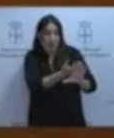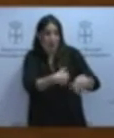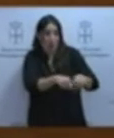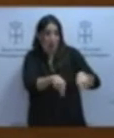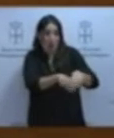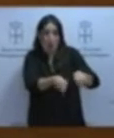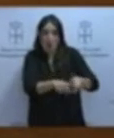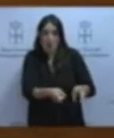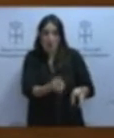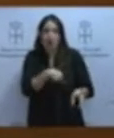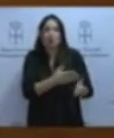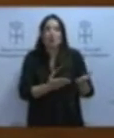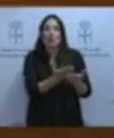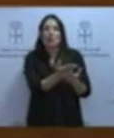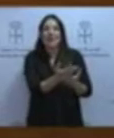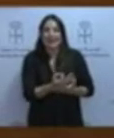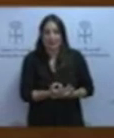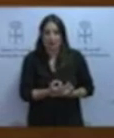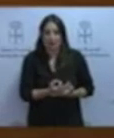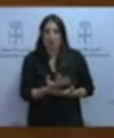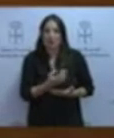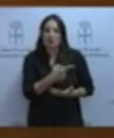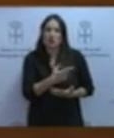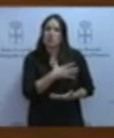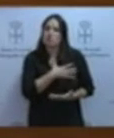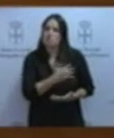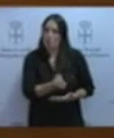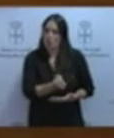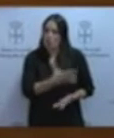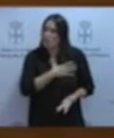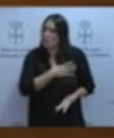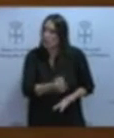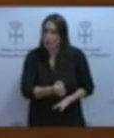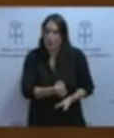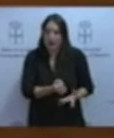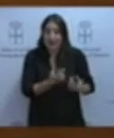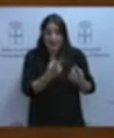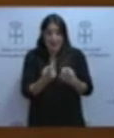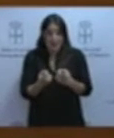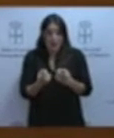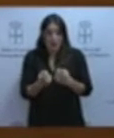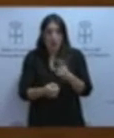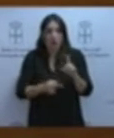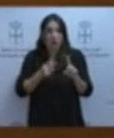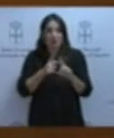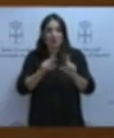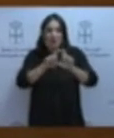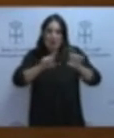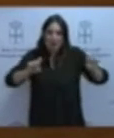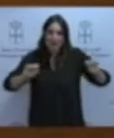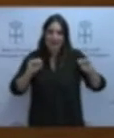Lo que le pedimos es que actúe con coraje, con el coraje necesario para salvar a esta empresa.